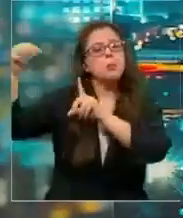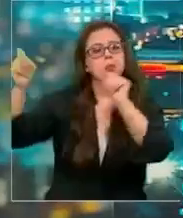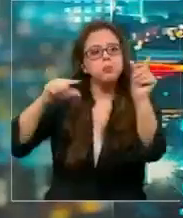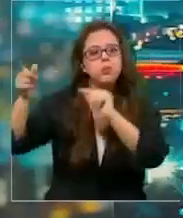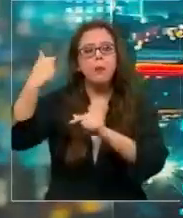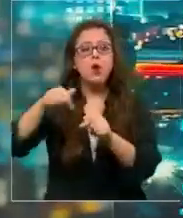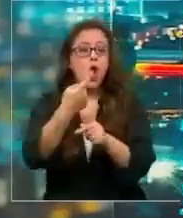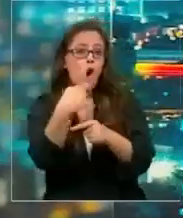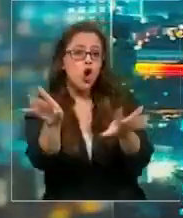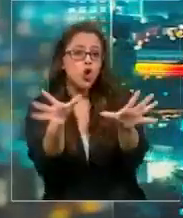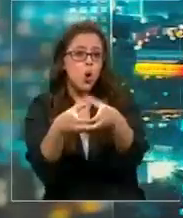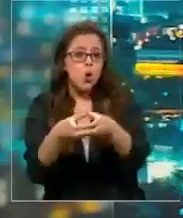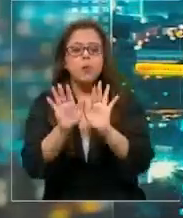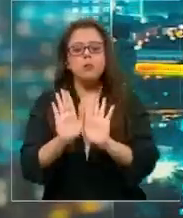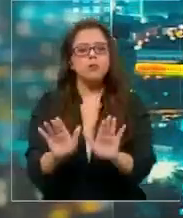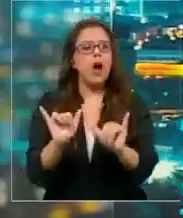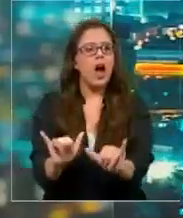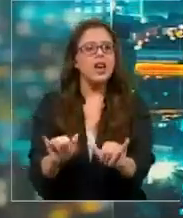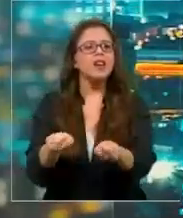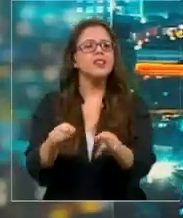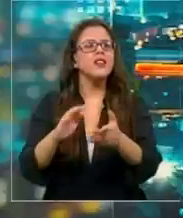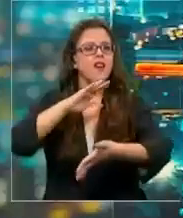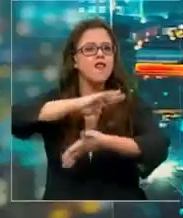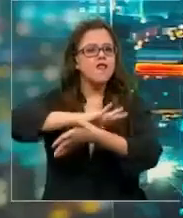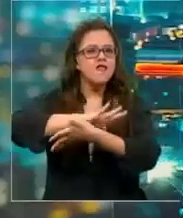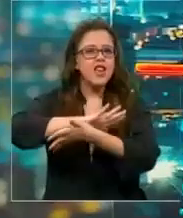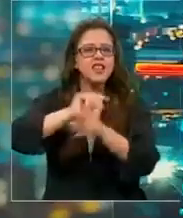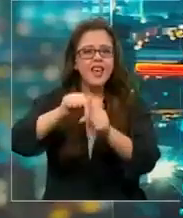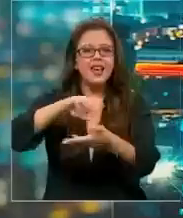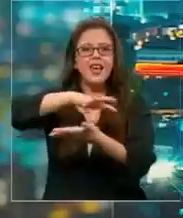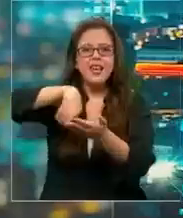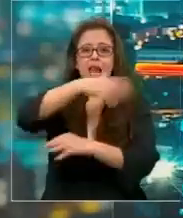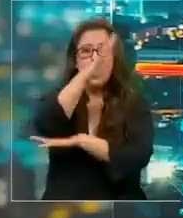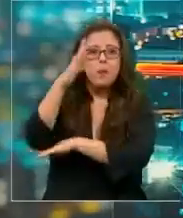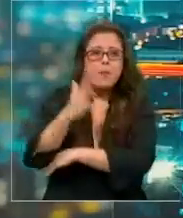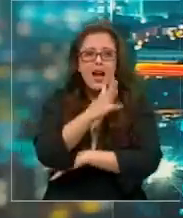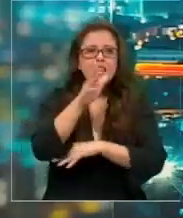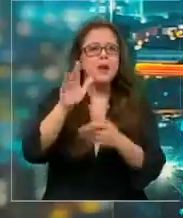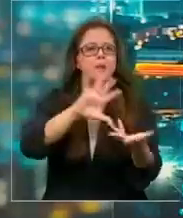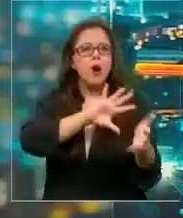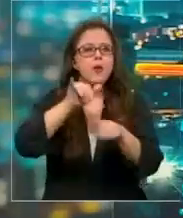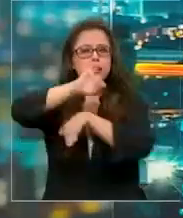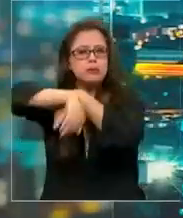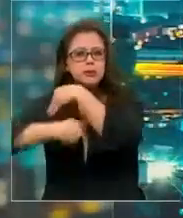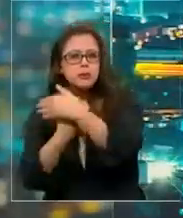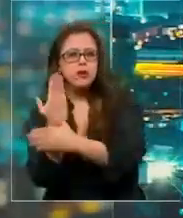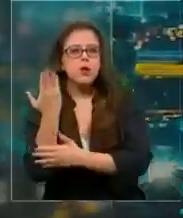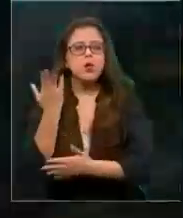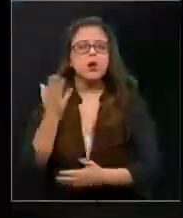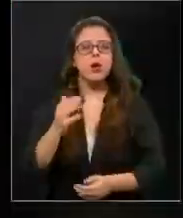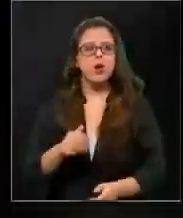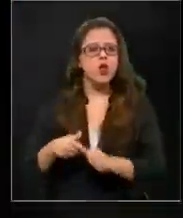pero otros se quedan ahí y arman fiestas en el parque que se extenderían hasta la madrugada.